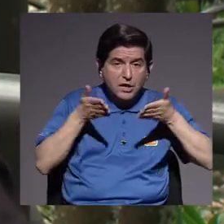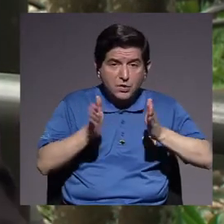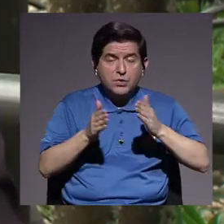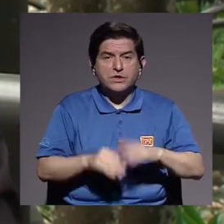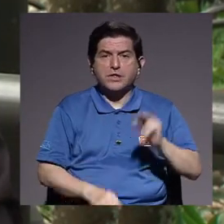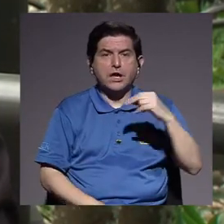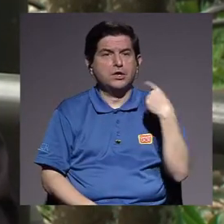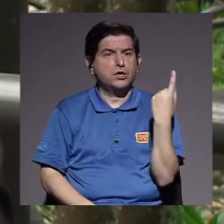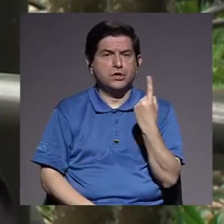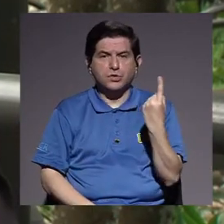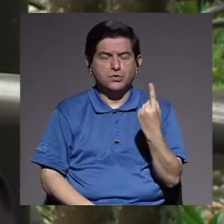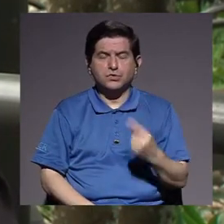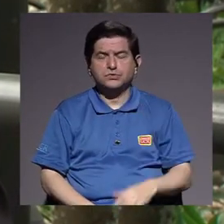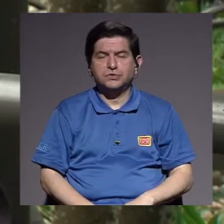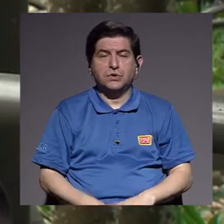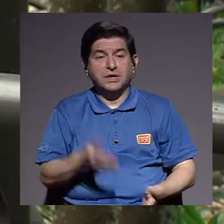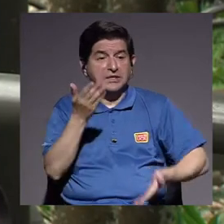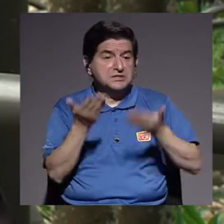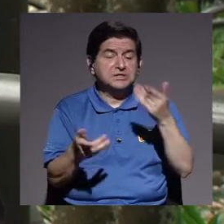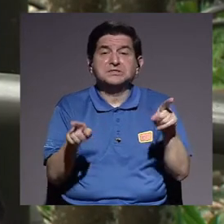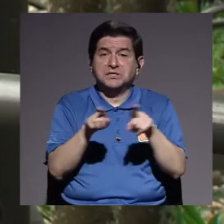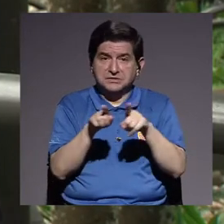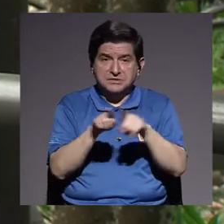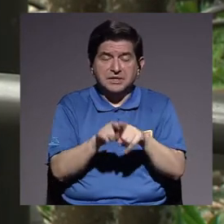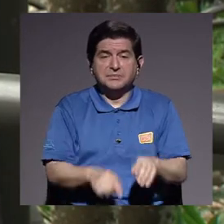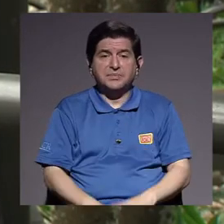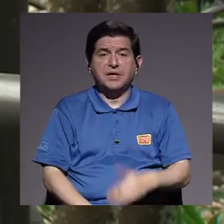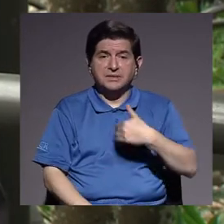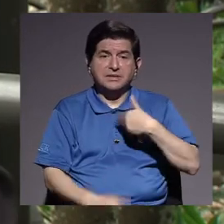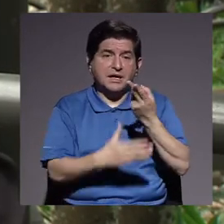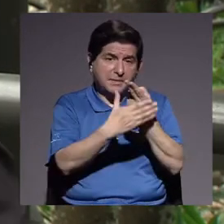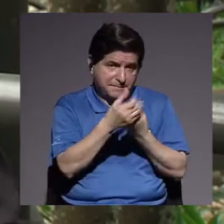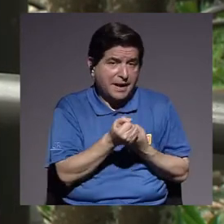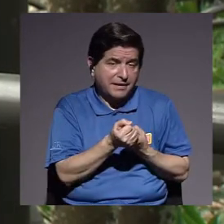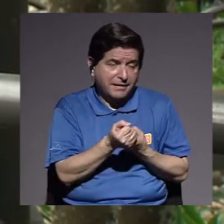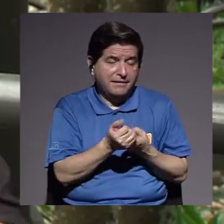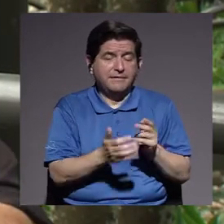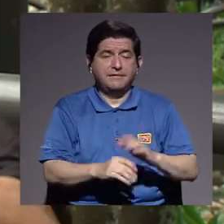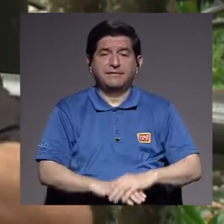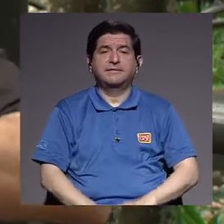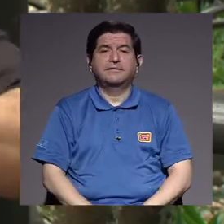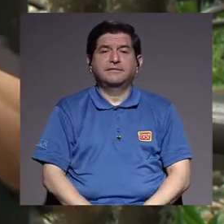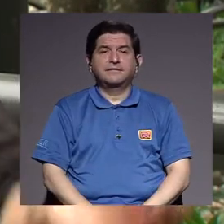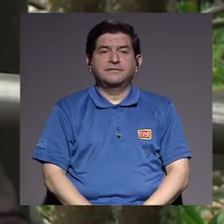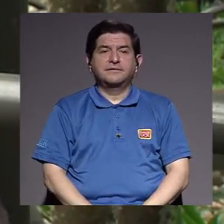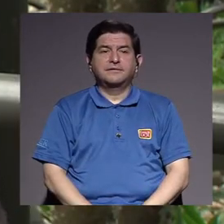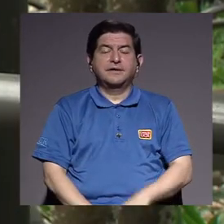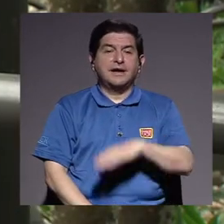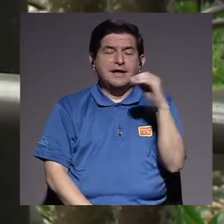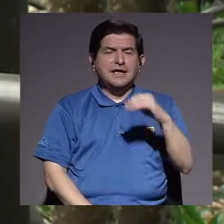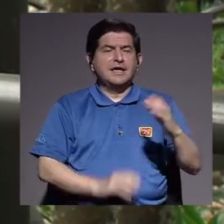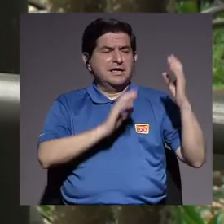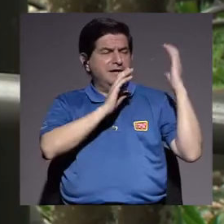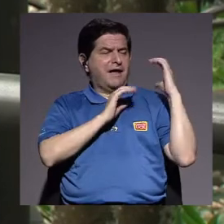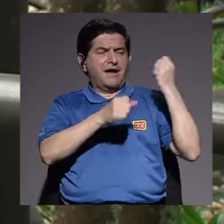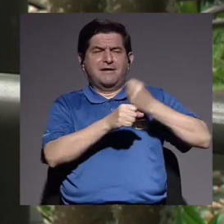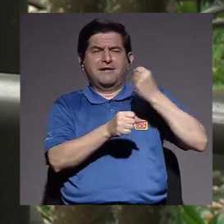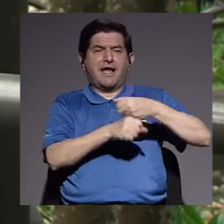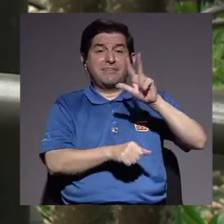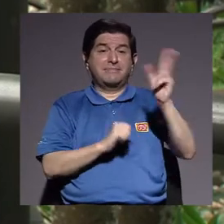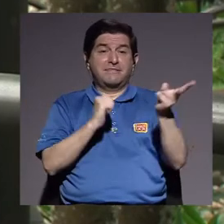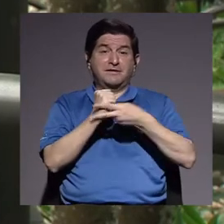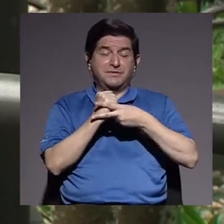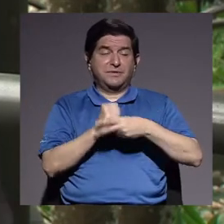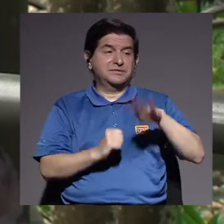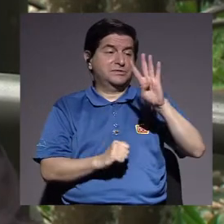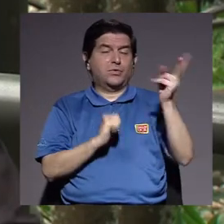no necesariamente solteras. Ajá. Puede ser también con su pareja. Con sus parejas. Y la carga de trabajo se triplica, se